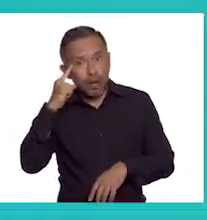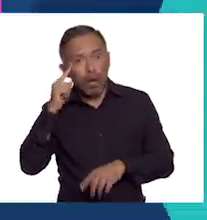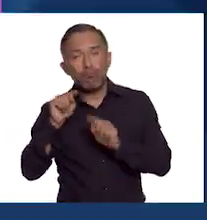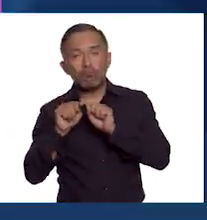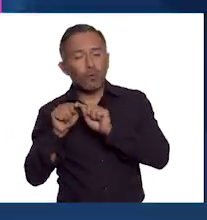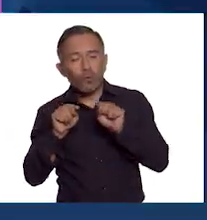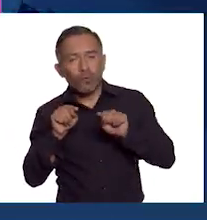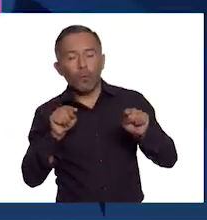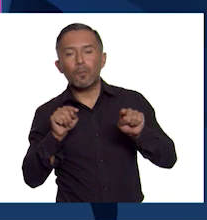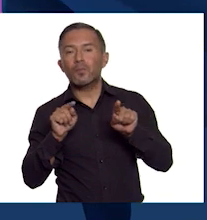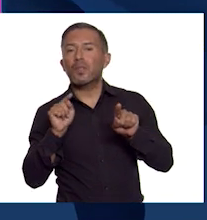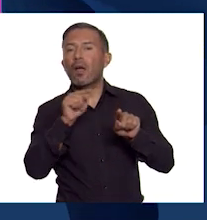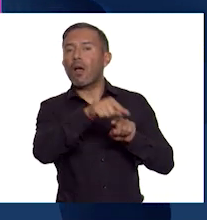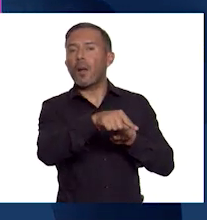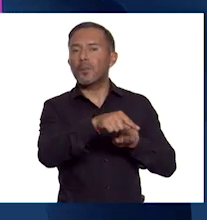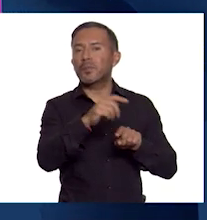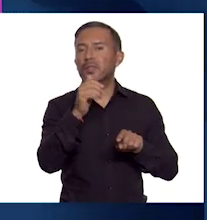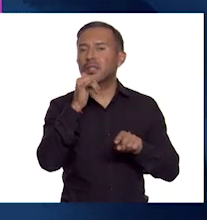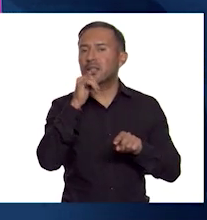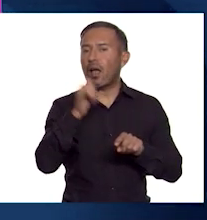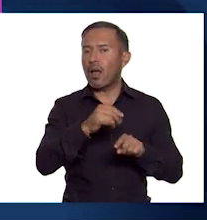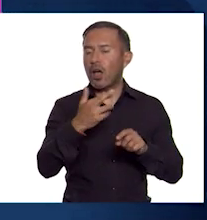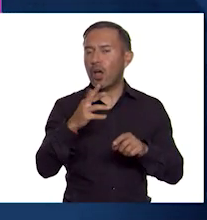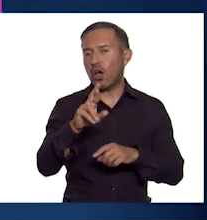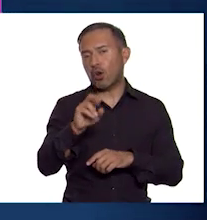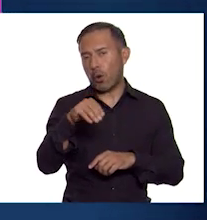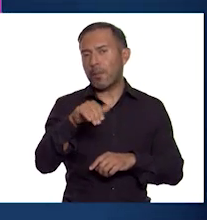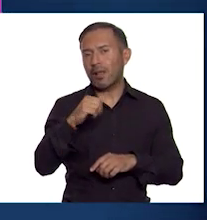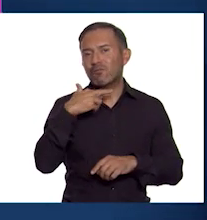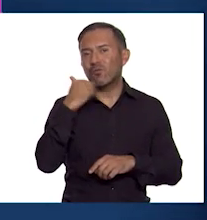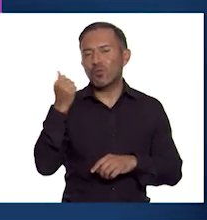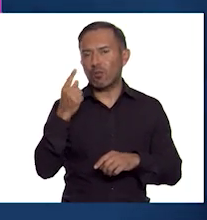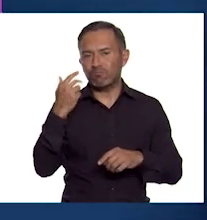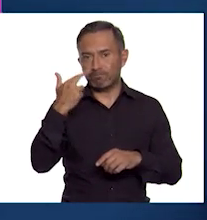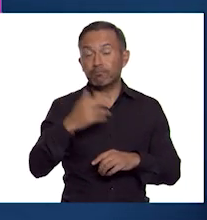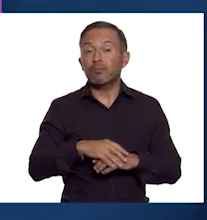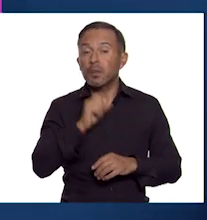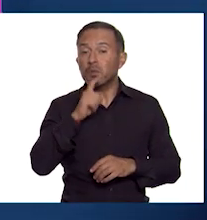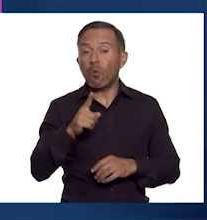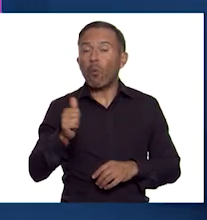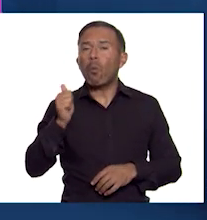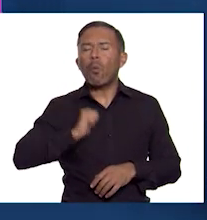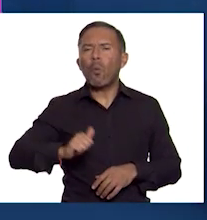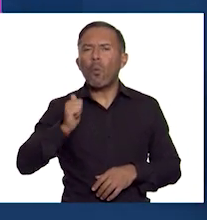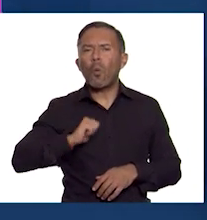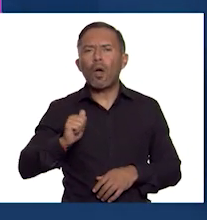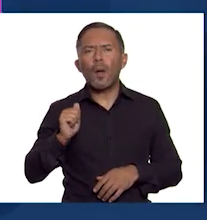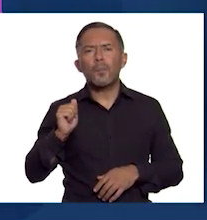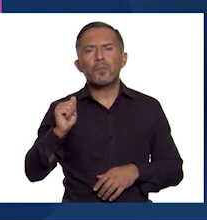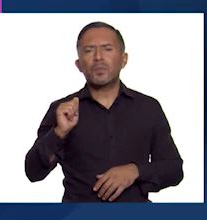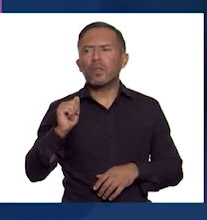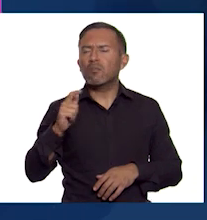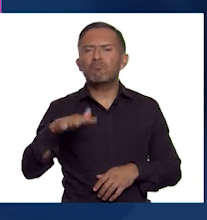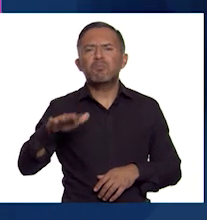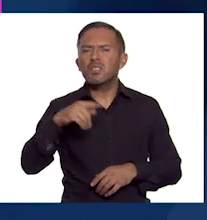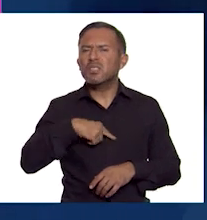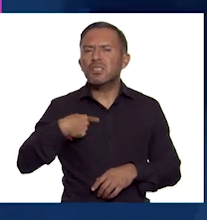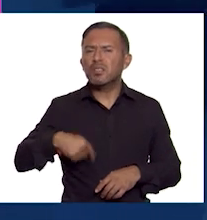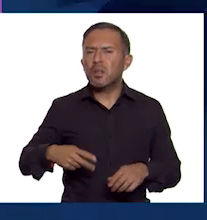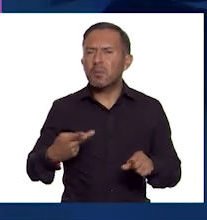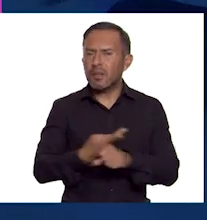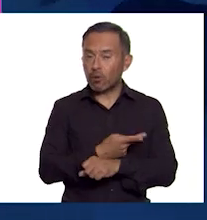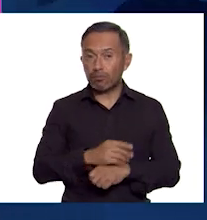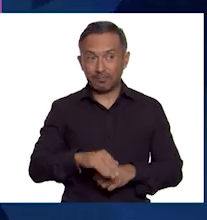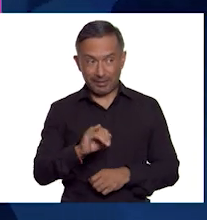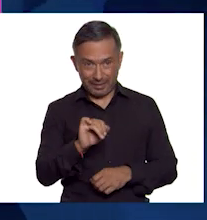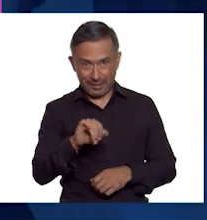hoy también sabremos qué pasó con China durante la Edad Media Europea. Así es. Y para que los estudiantes nos acompañen